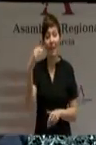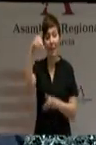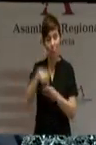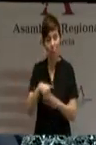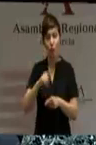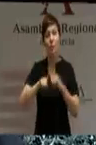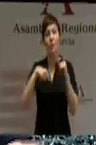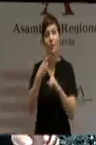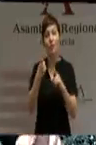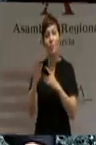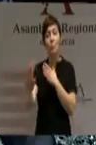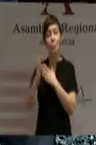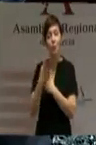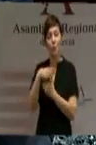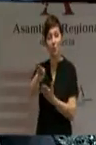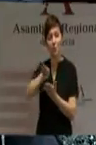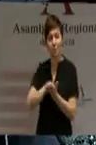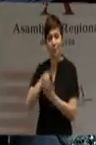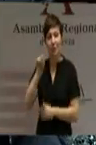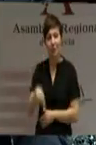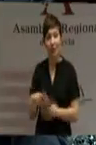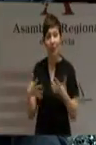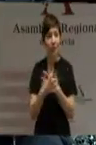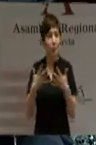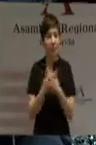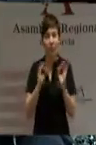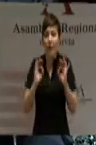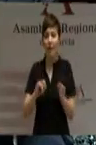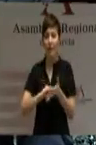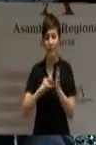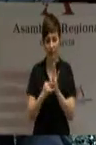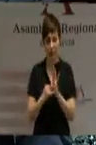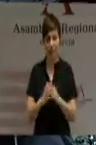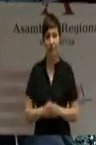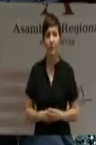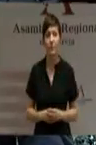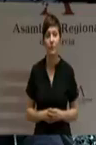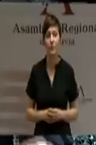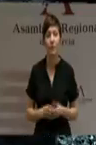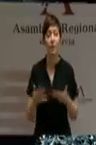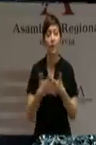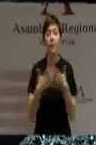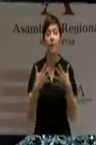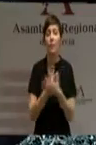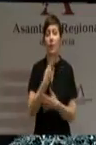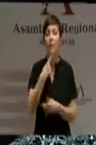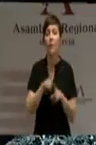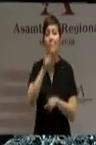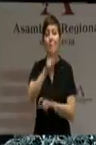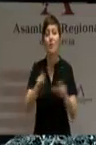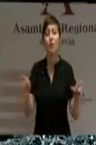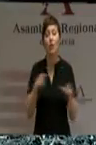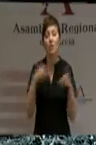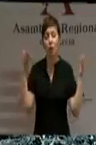propuestas. En democracia lo decisivo es que las personas no solo sean el objeto de la tarea de Gobierno,